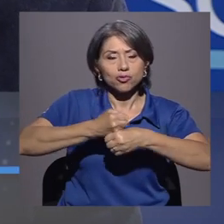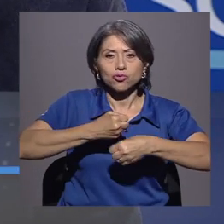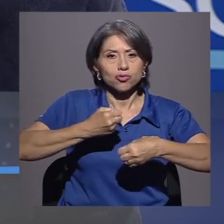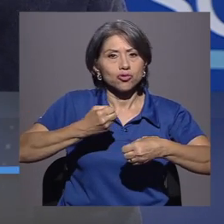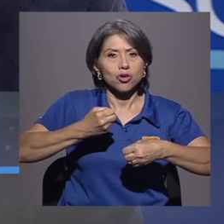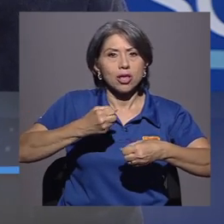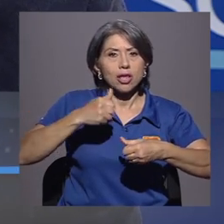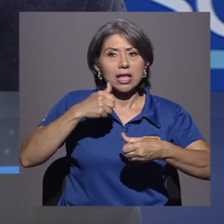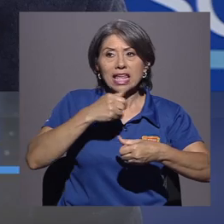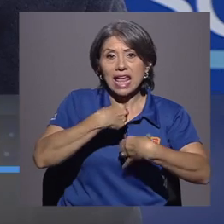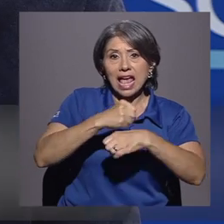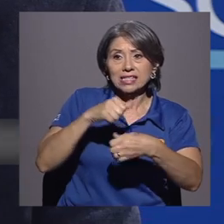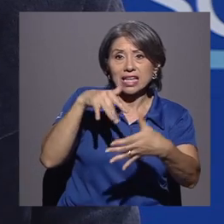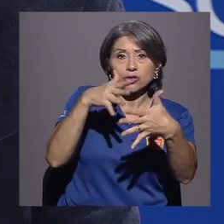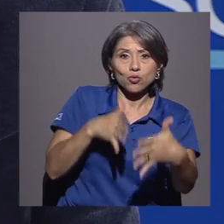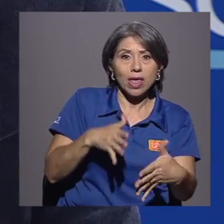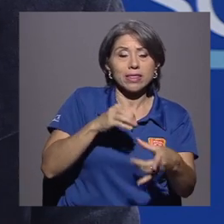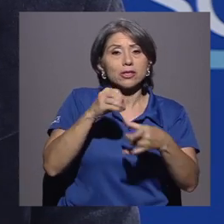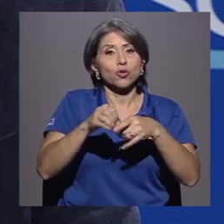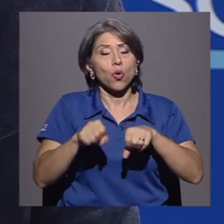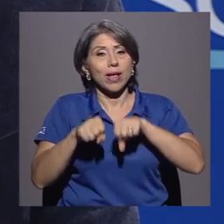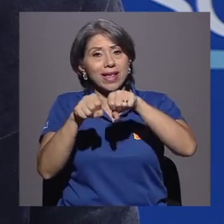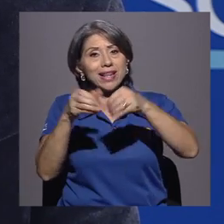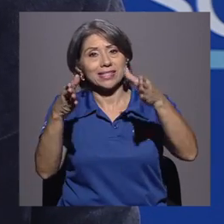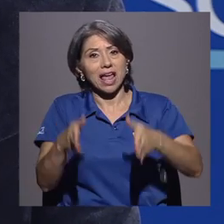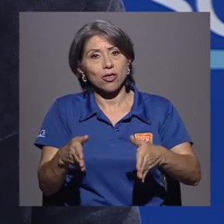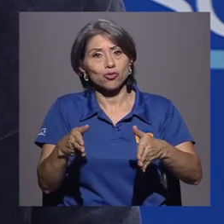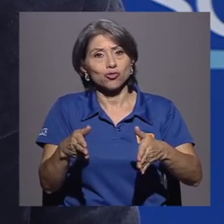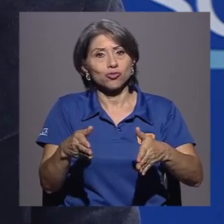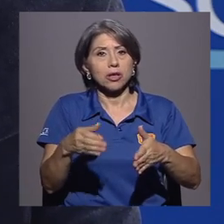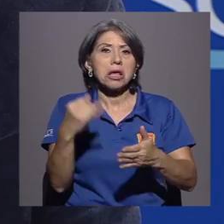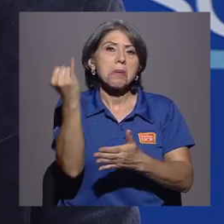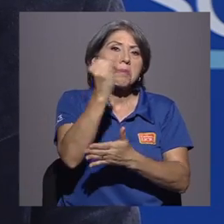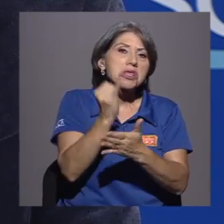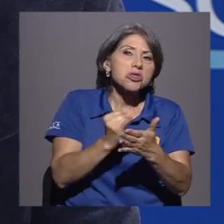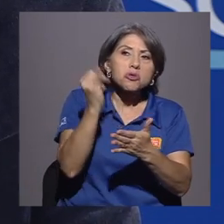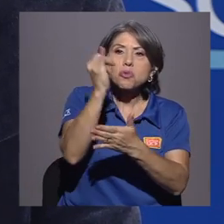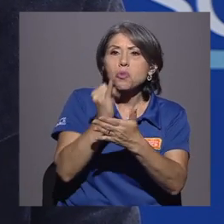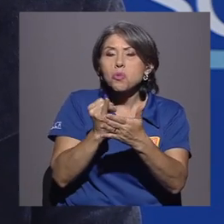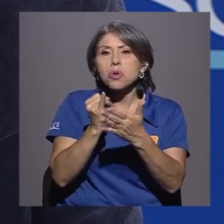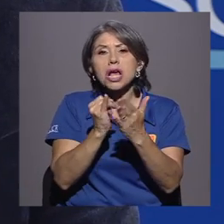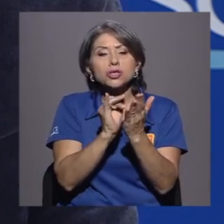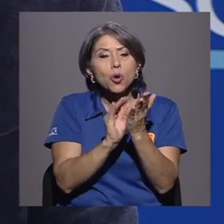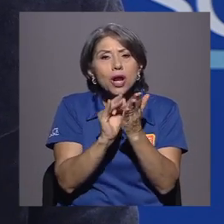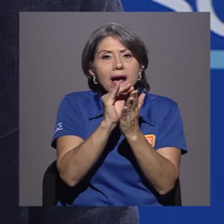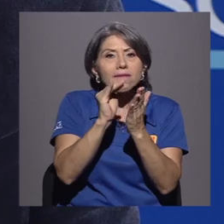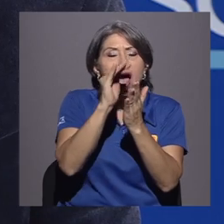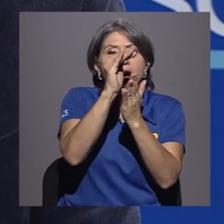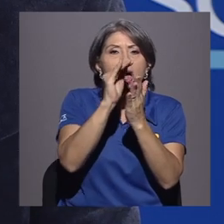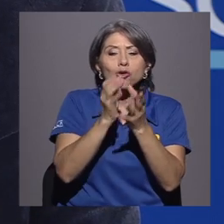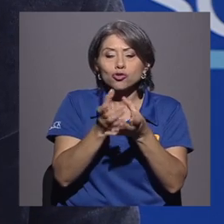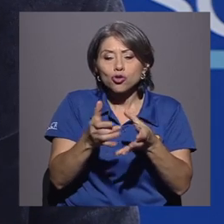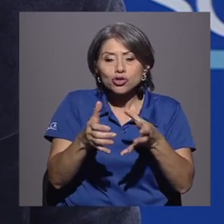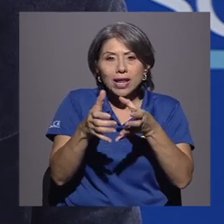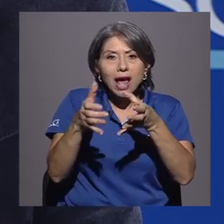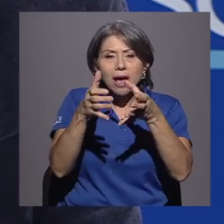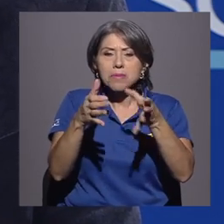de estudiantes y de egresados de pinturas o de grabados o cerámica, ¿verdad?